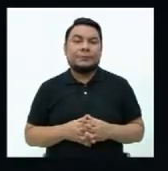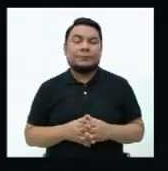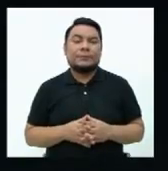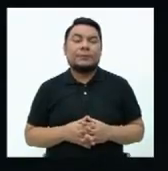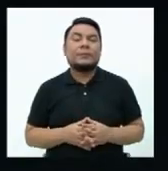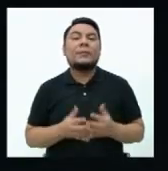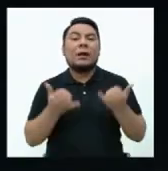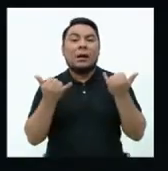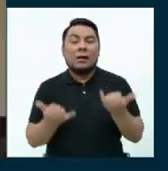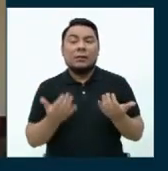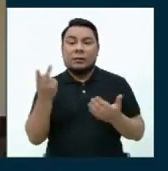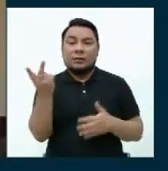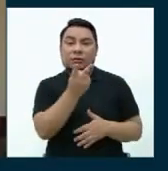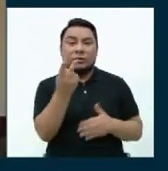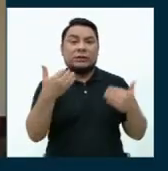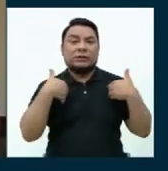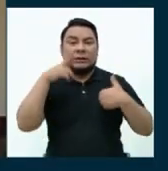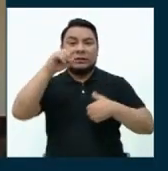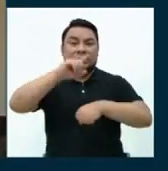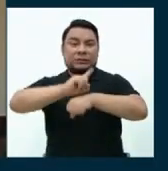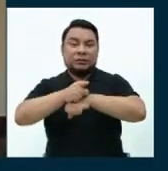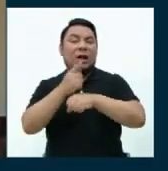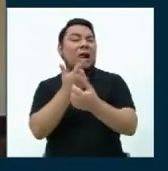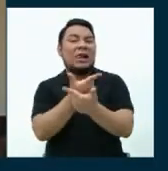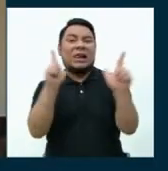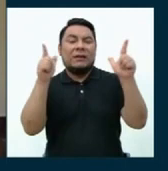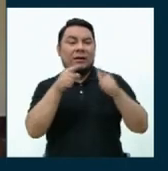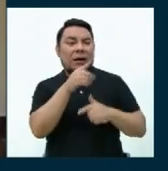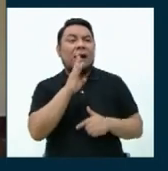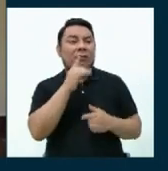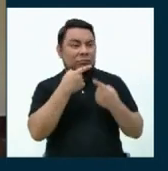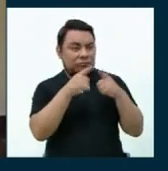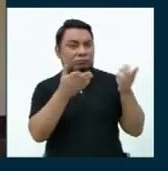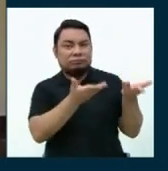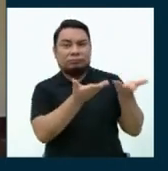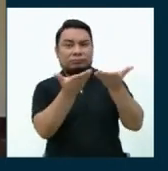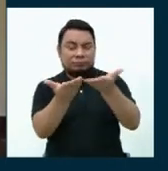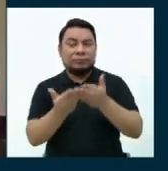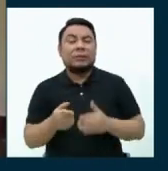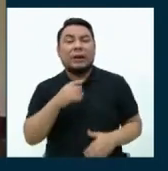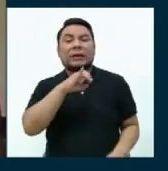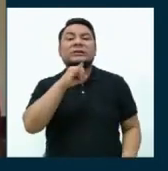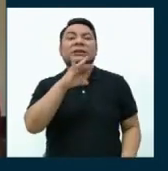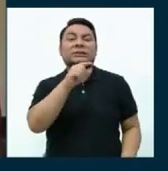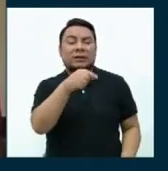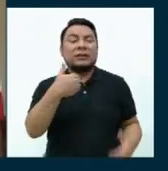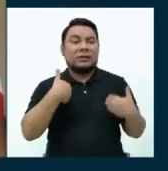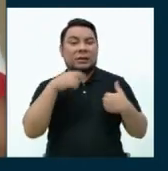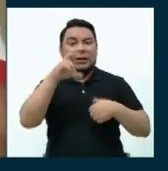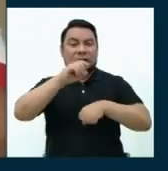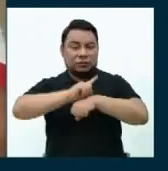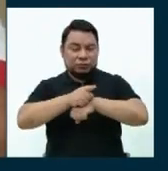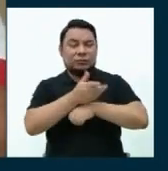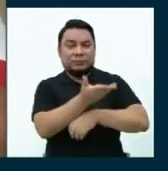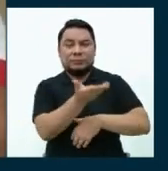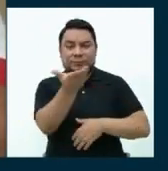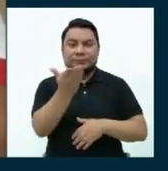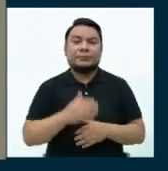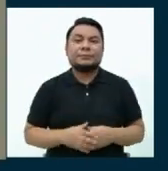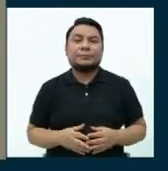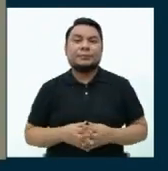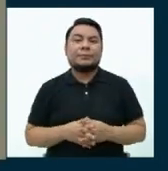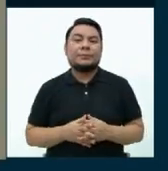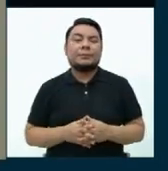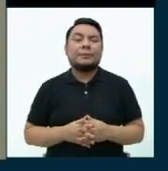Ahora las candidatas tendrán 30 segundos para dirigirse a sus electores. Candidata Jessica García, tiene usted 30 segundos. Adelante.